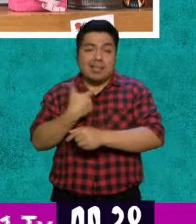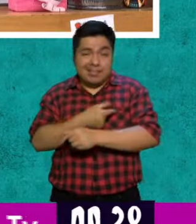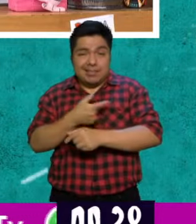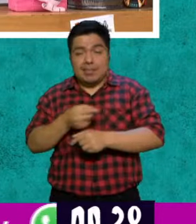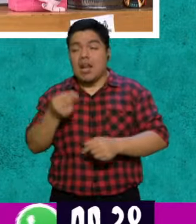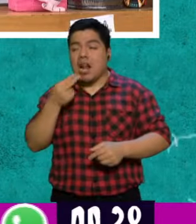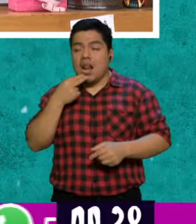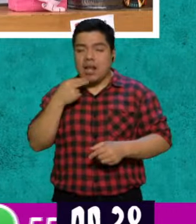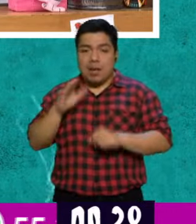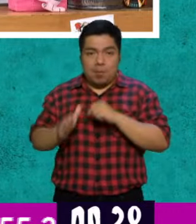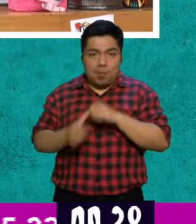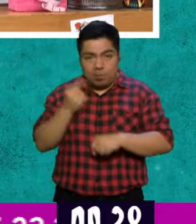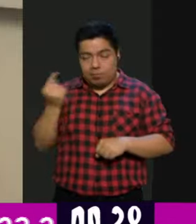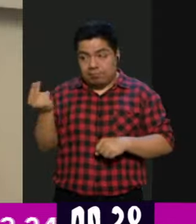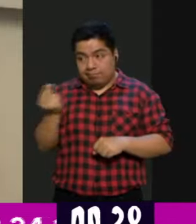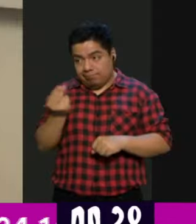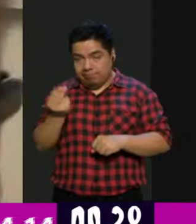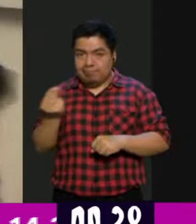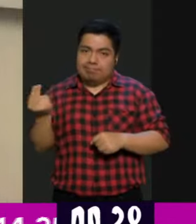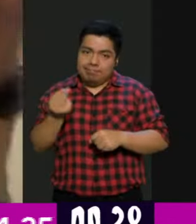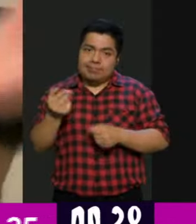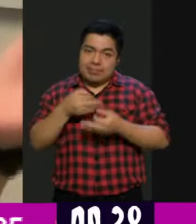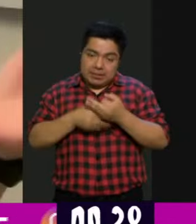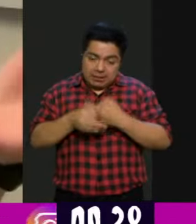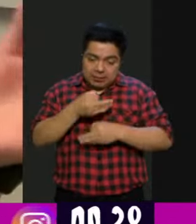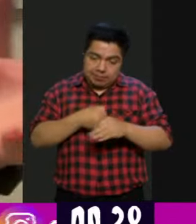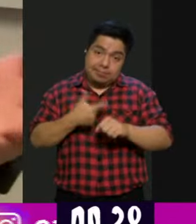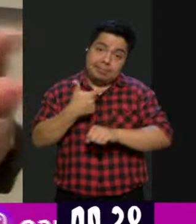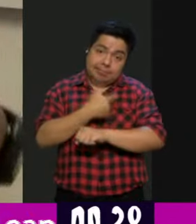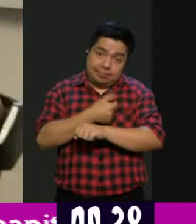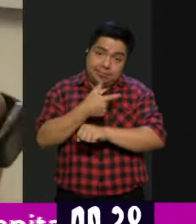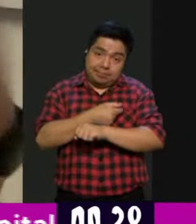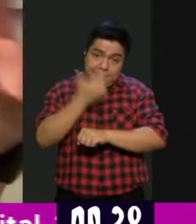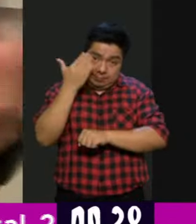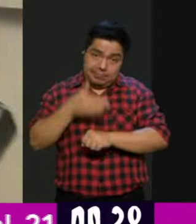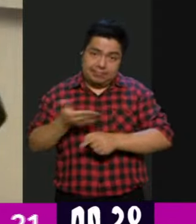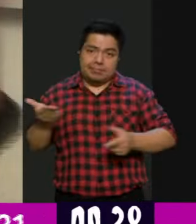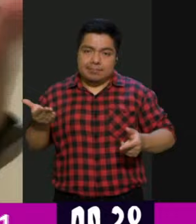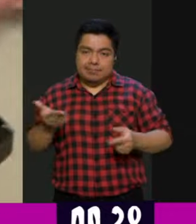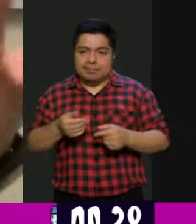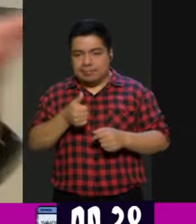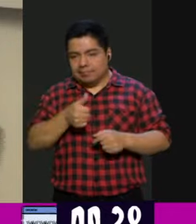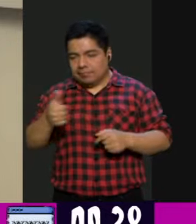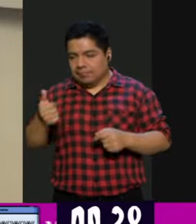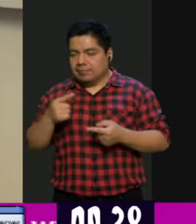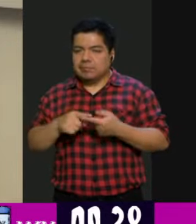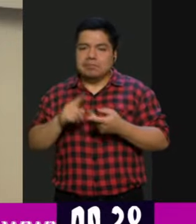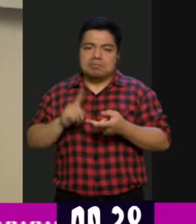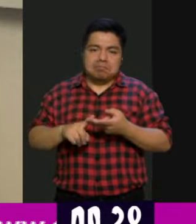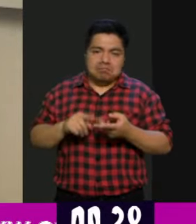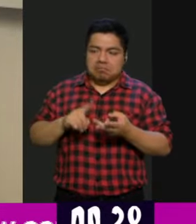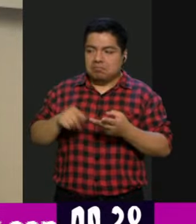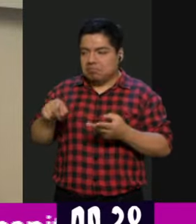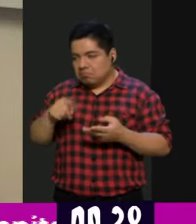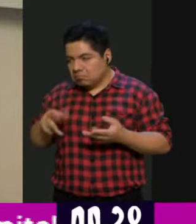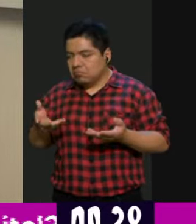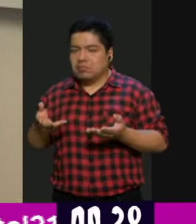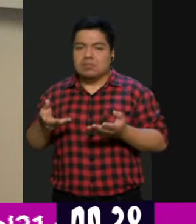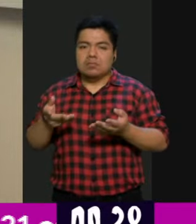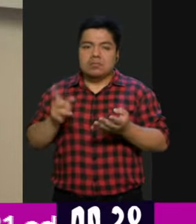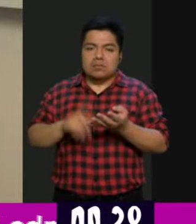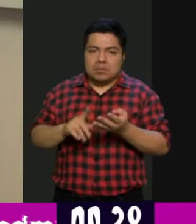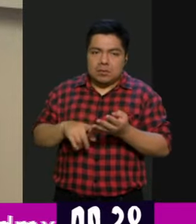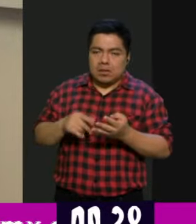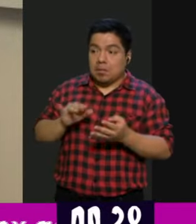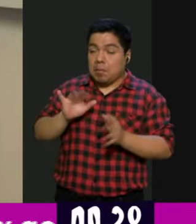necesario que la gente se vacune y que deje estas ideas de que causan una tara, porque lo que causa tara es que no se